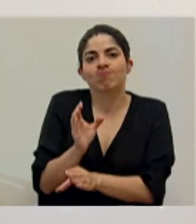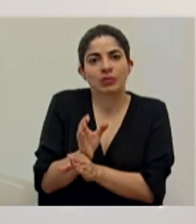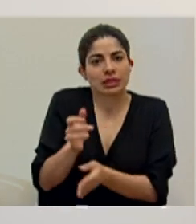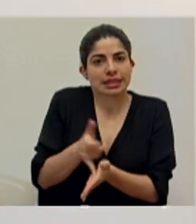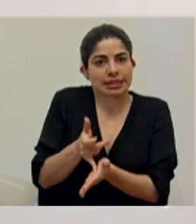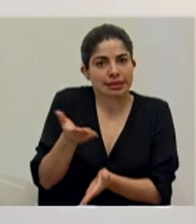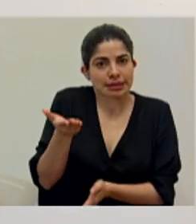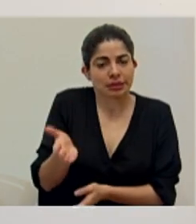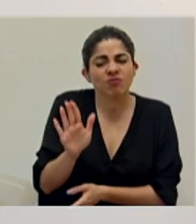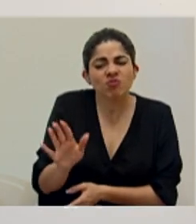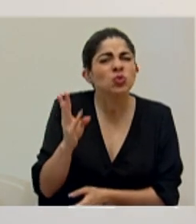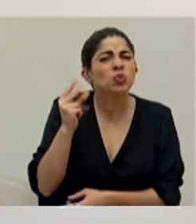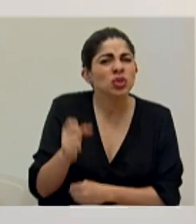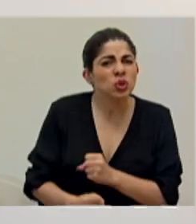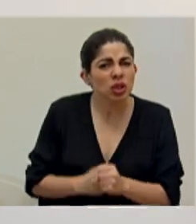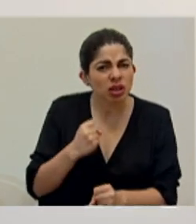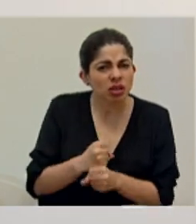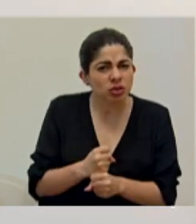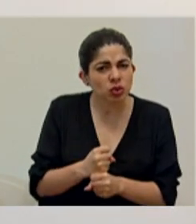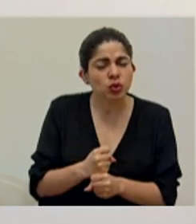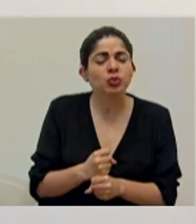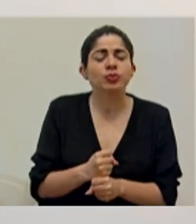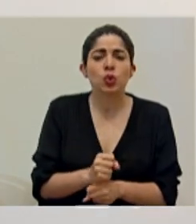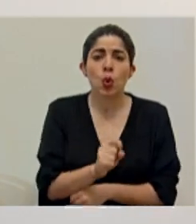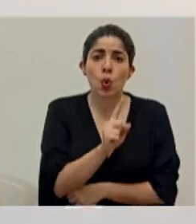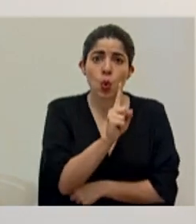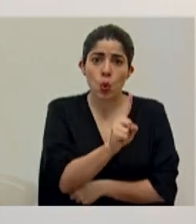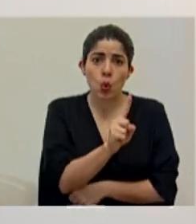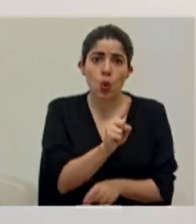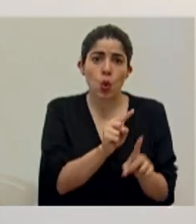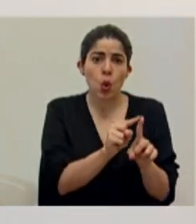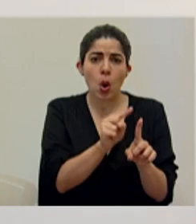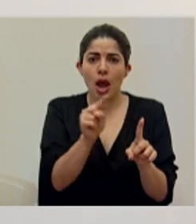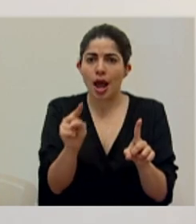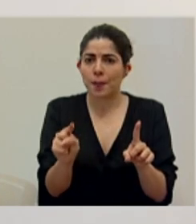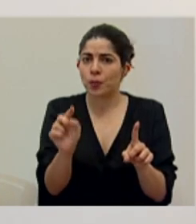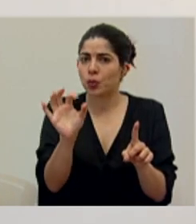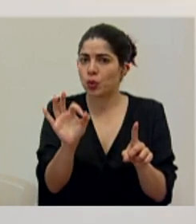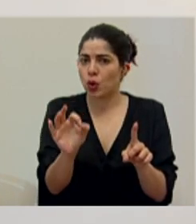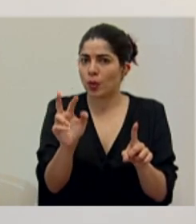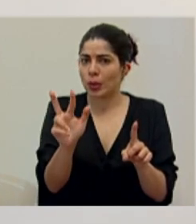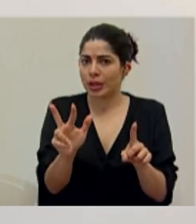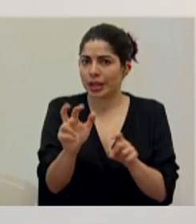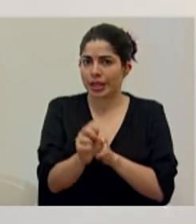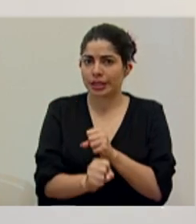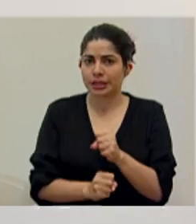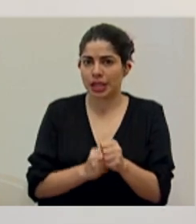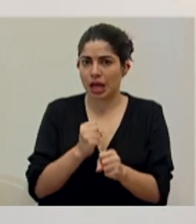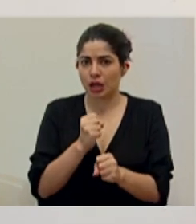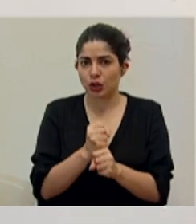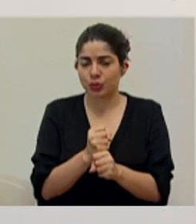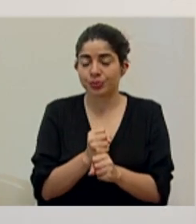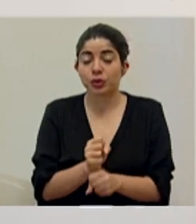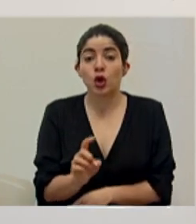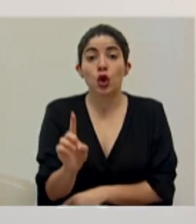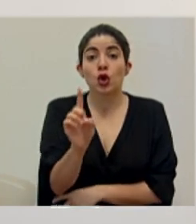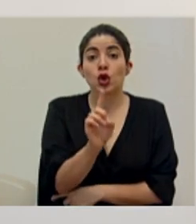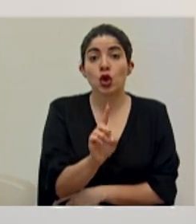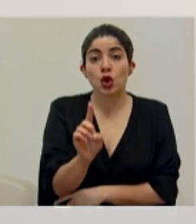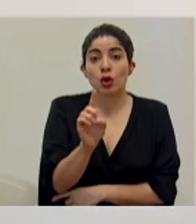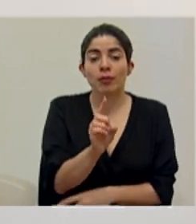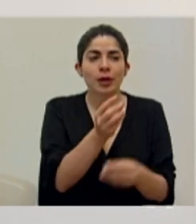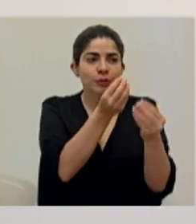intensivos con un rango de edad que va de los 1 a los 93 años. El domingo se